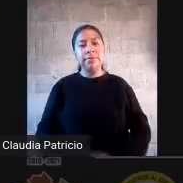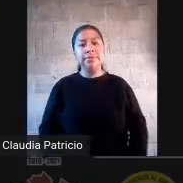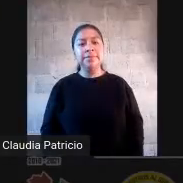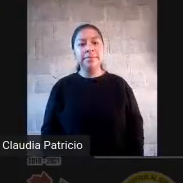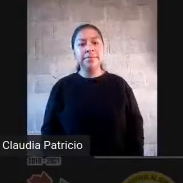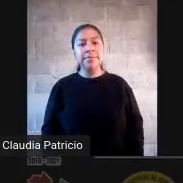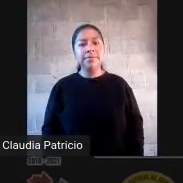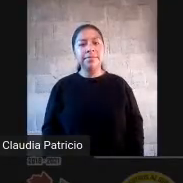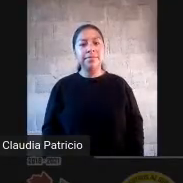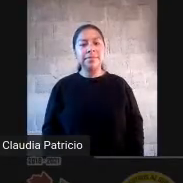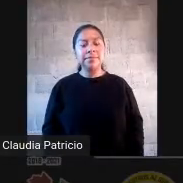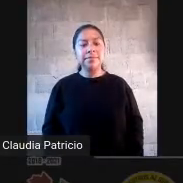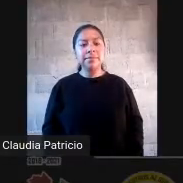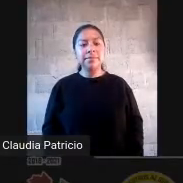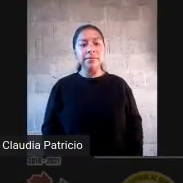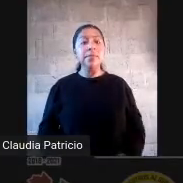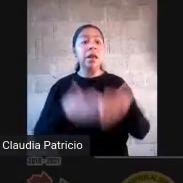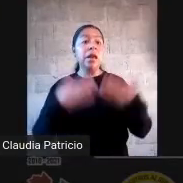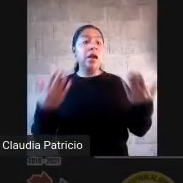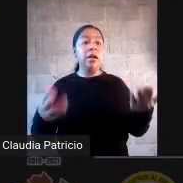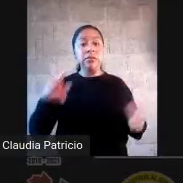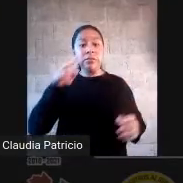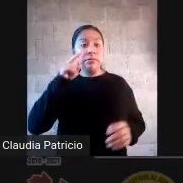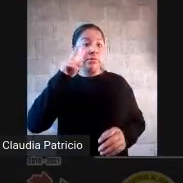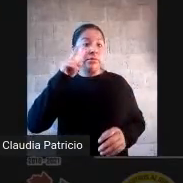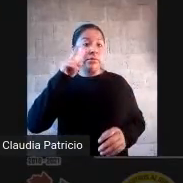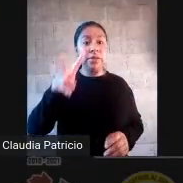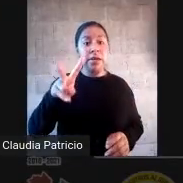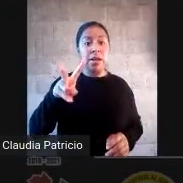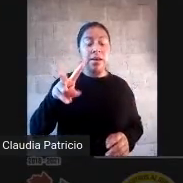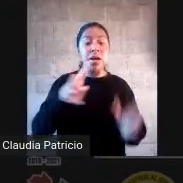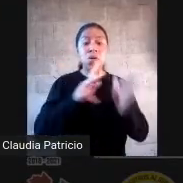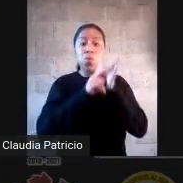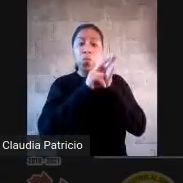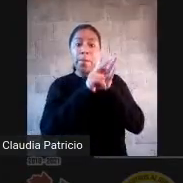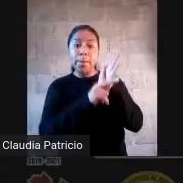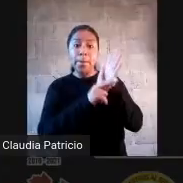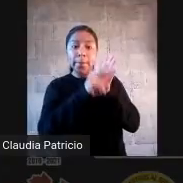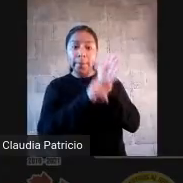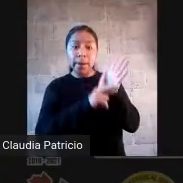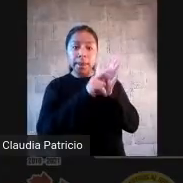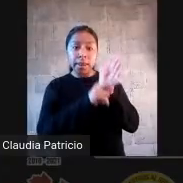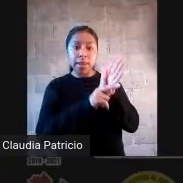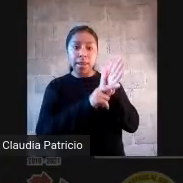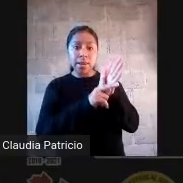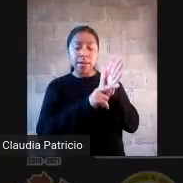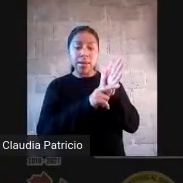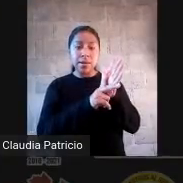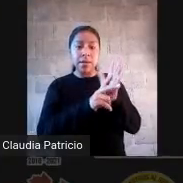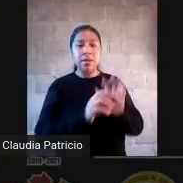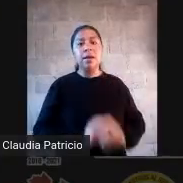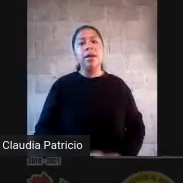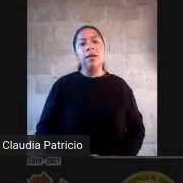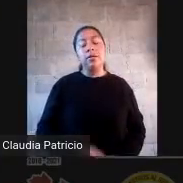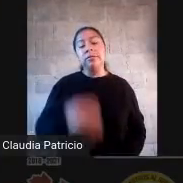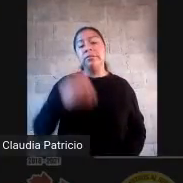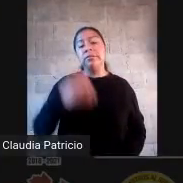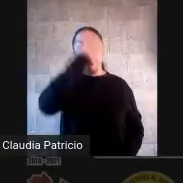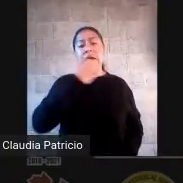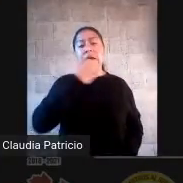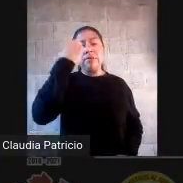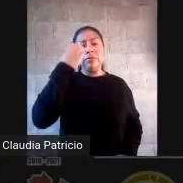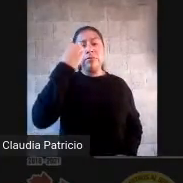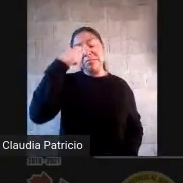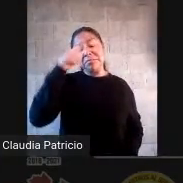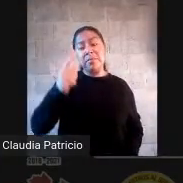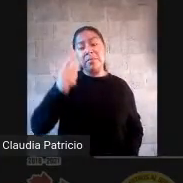redondear un poco lo que vimos ayer y lo que vamos a trabajar hoy en cuanto a la función formativa de la evaluación. Maestros, maestras,